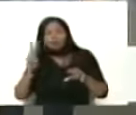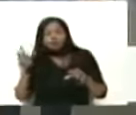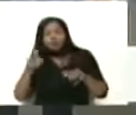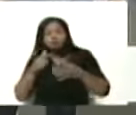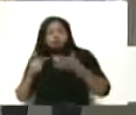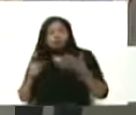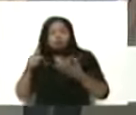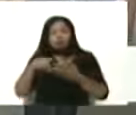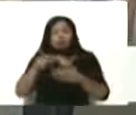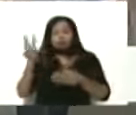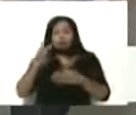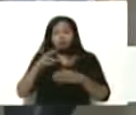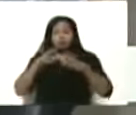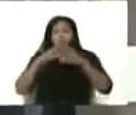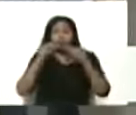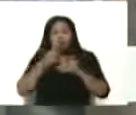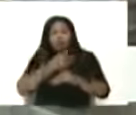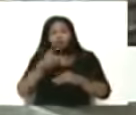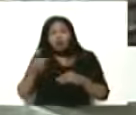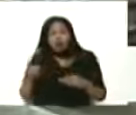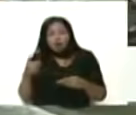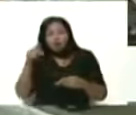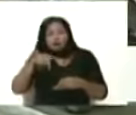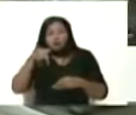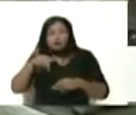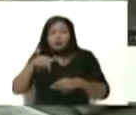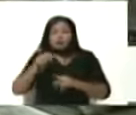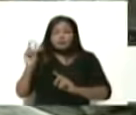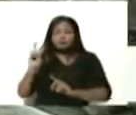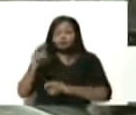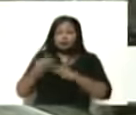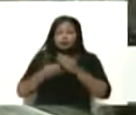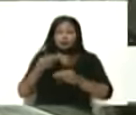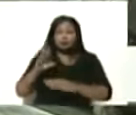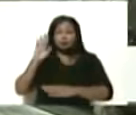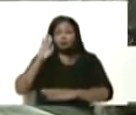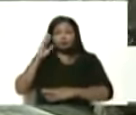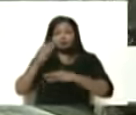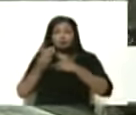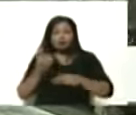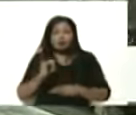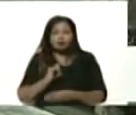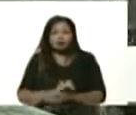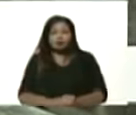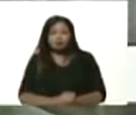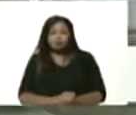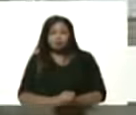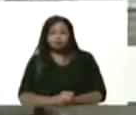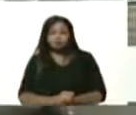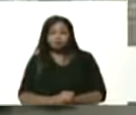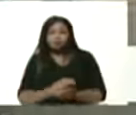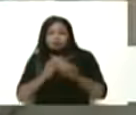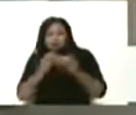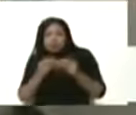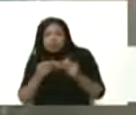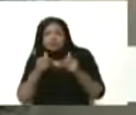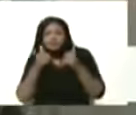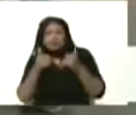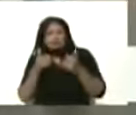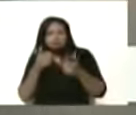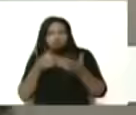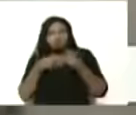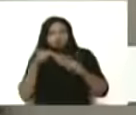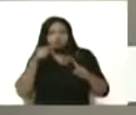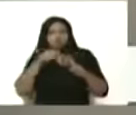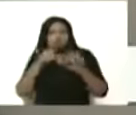es posible parte y pieza rines venezolanos ese es el gran compromiso también con la calidad señor presidente tenemos un reto